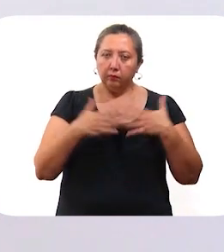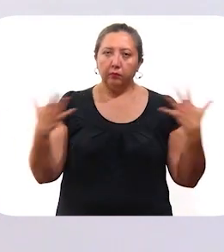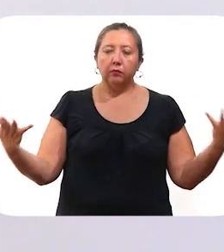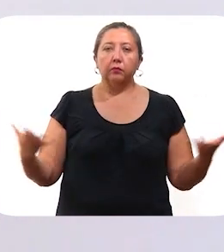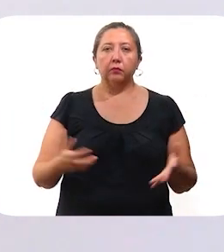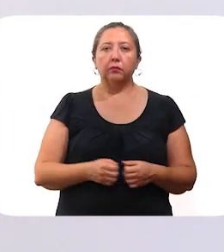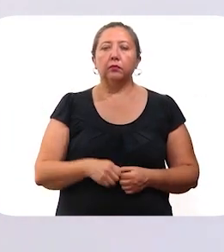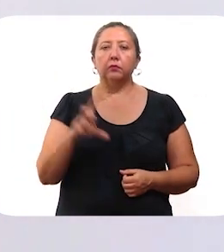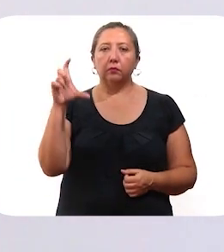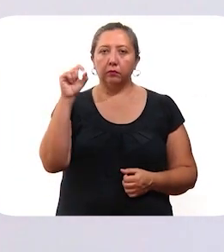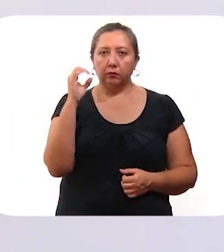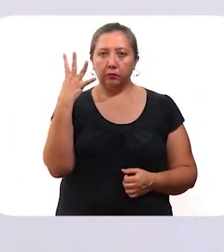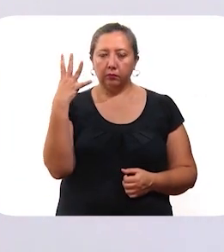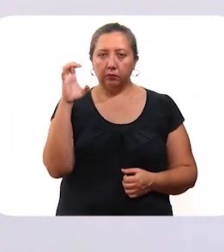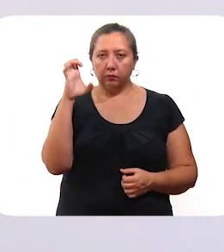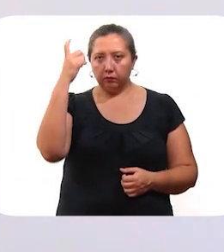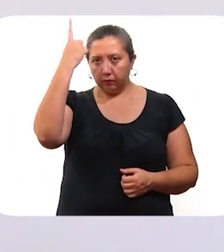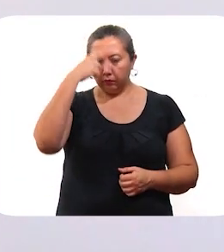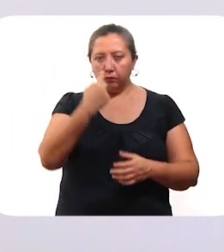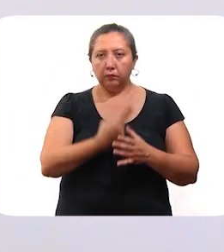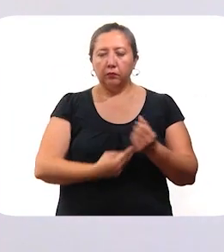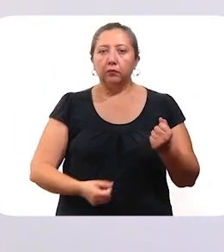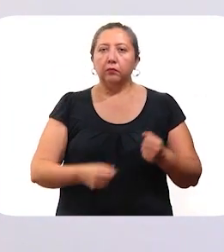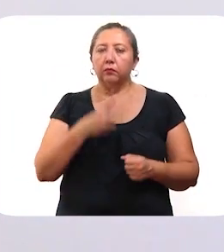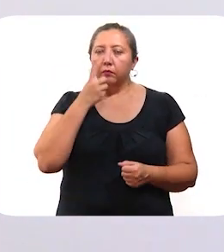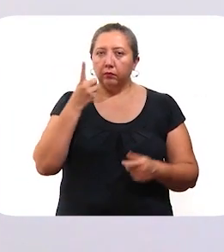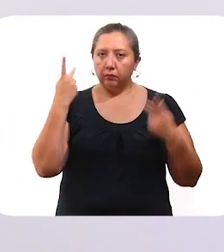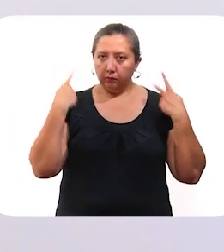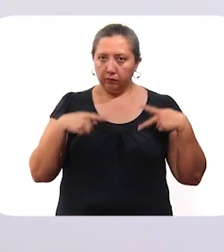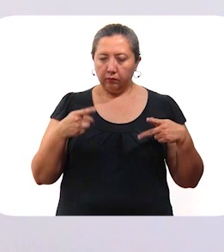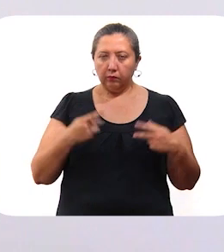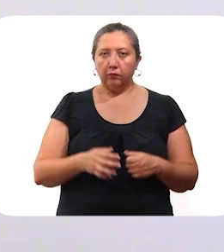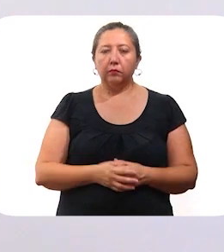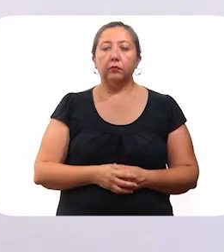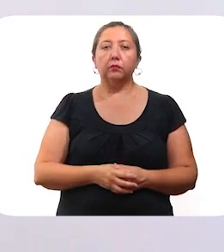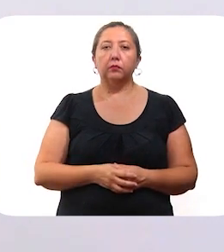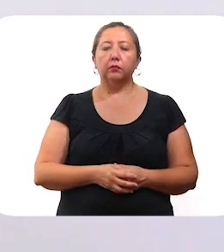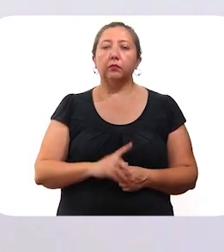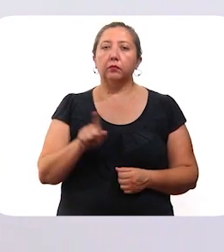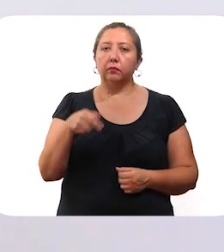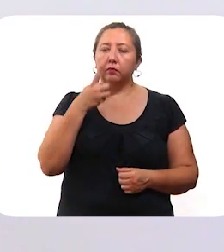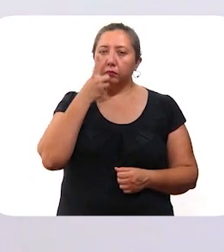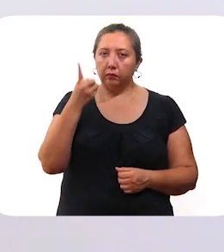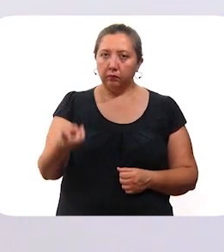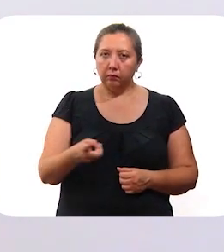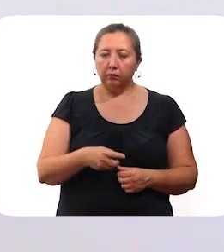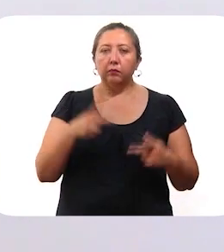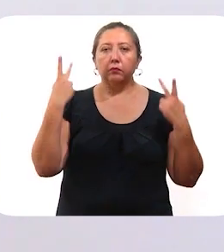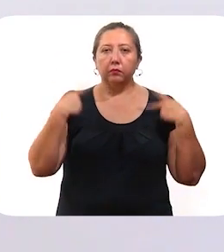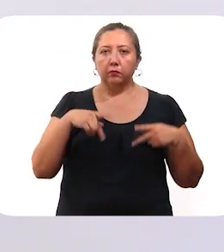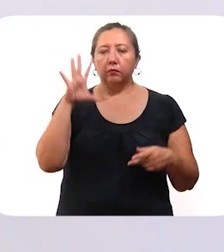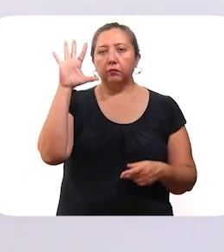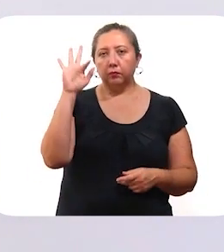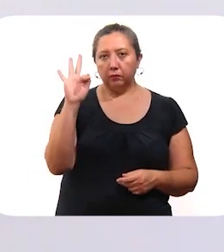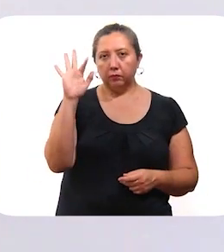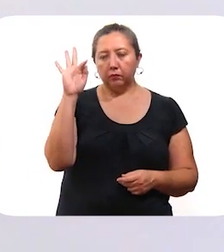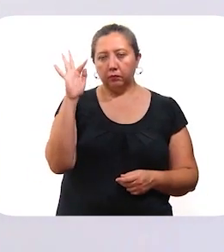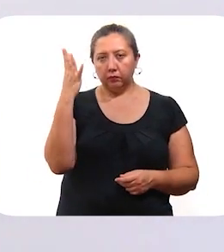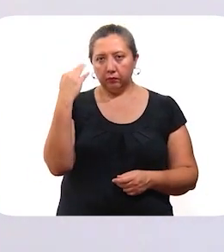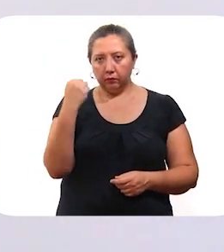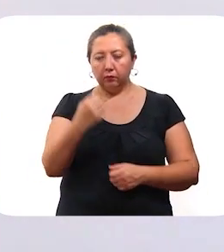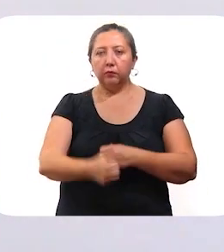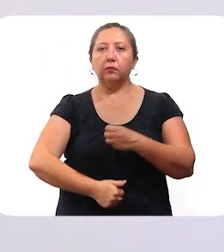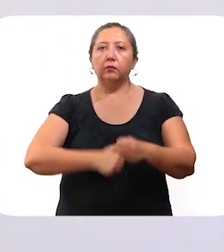se realizará el 24 de enero para ambos sectores de la población, es decir, personas de 40 a